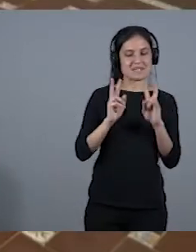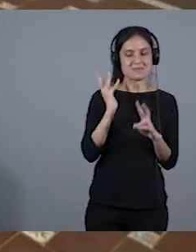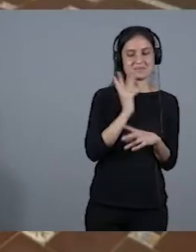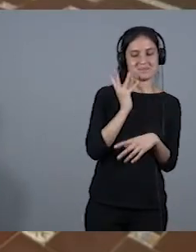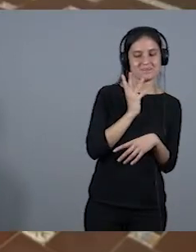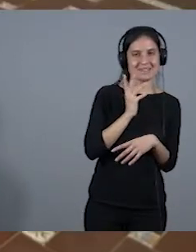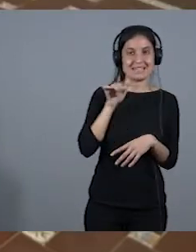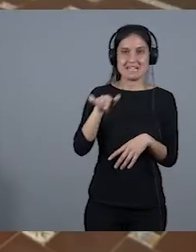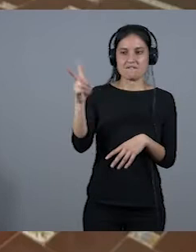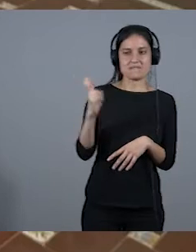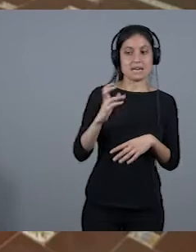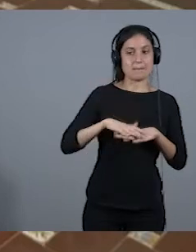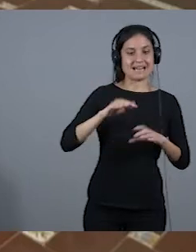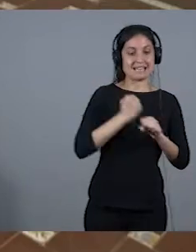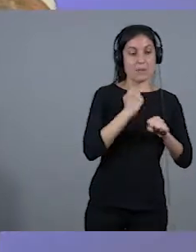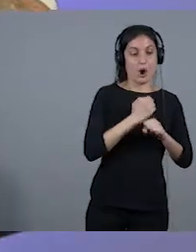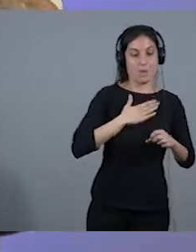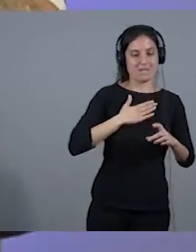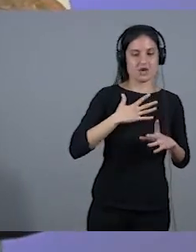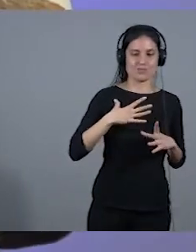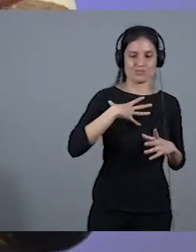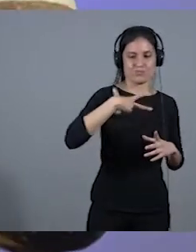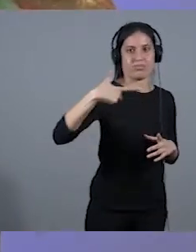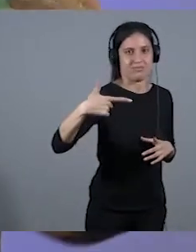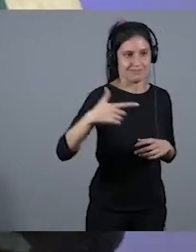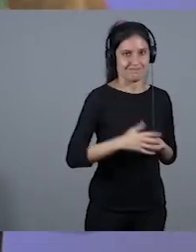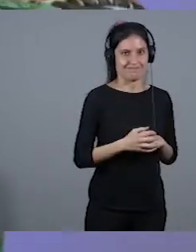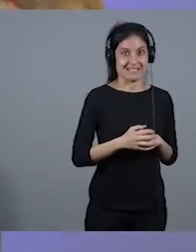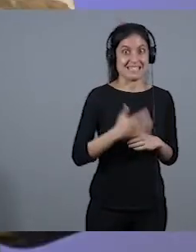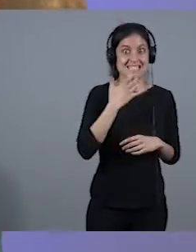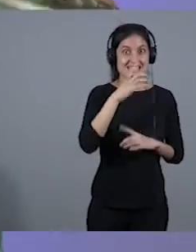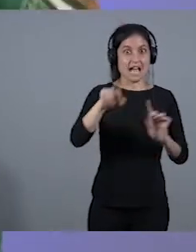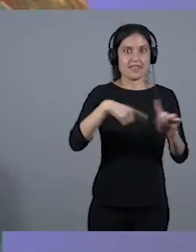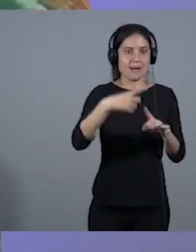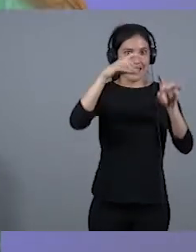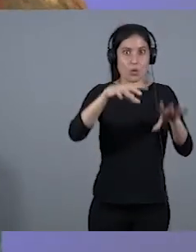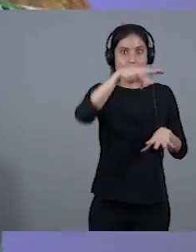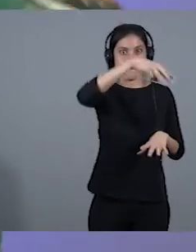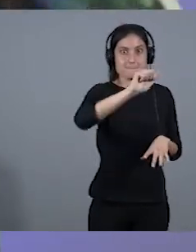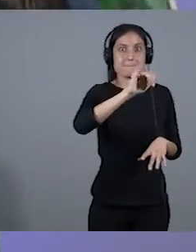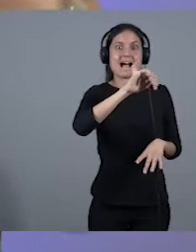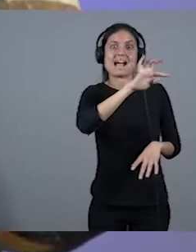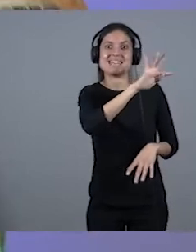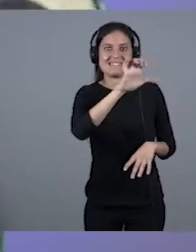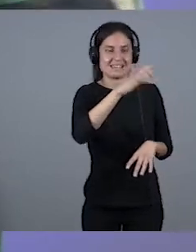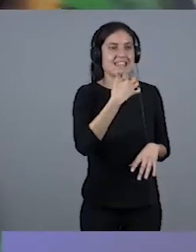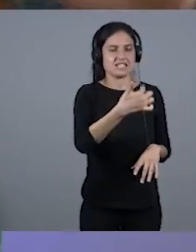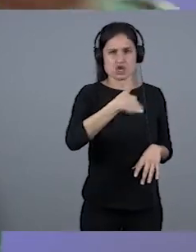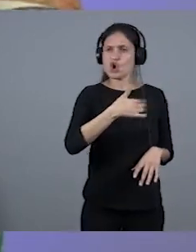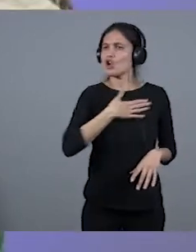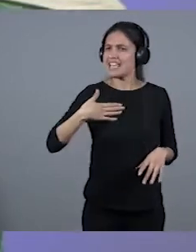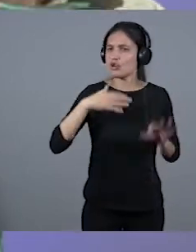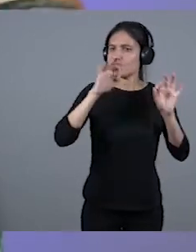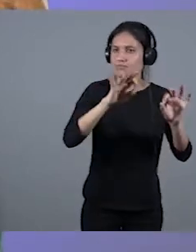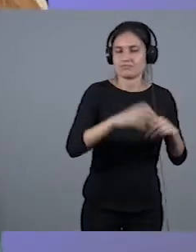venir a quitar el puesto, esta tal, estas cosas, y luego si encima eres como Maite que dice, no, y yo además quiero ser no sé qué, bueno, entonces